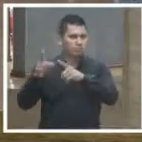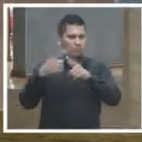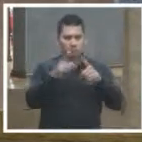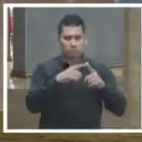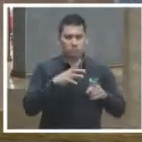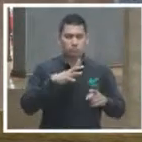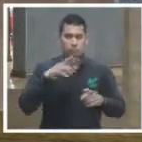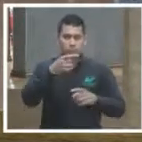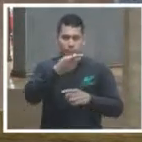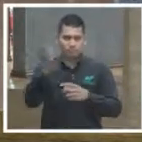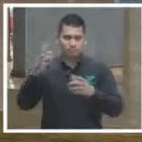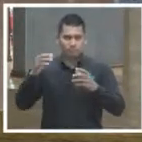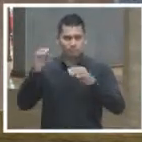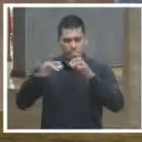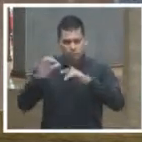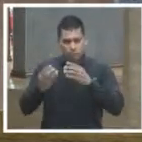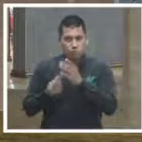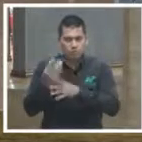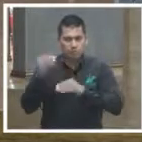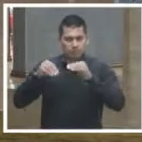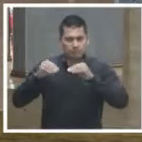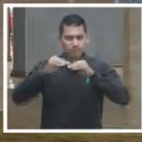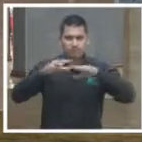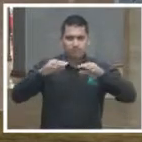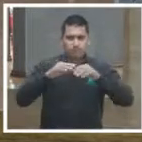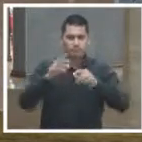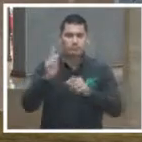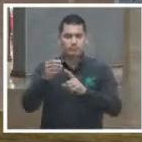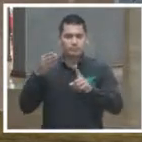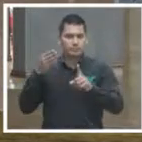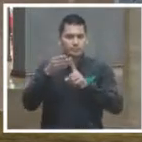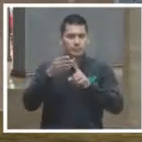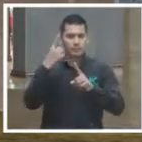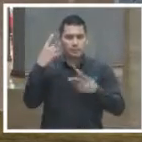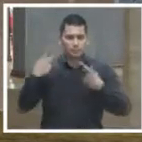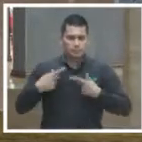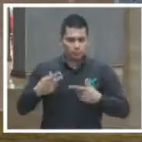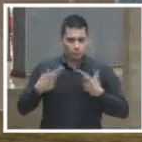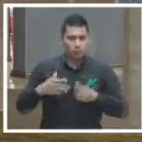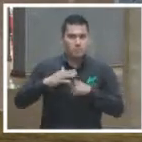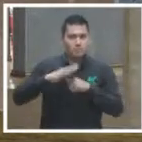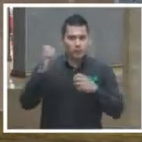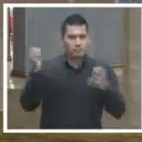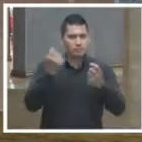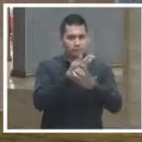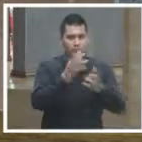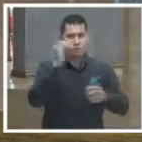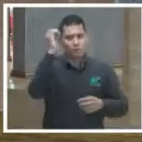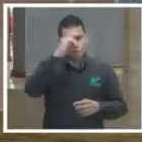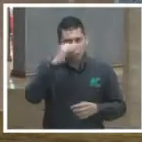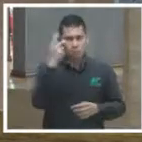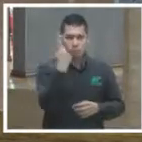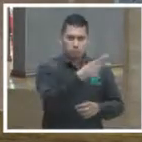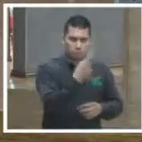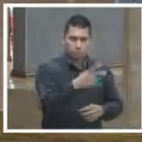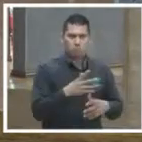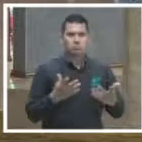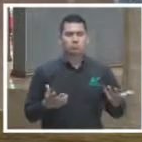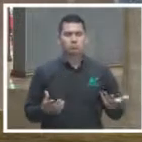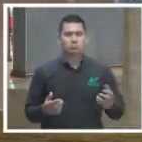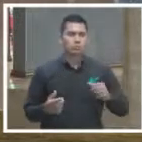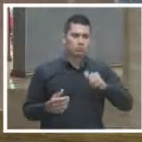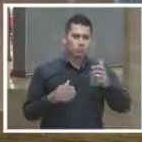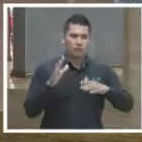destacar la coparticipación ciudadana también en la formación de opinión pública en la definición de